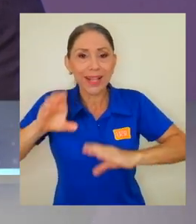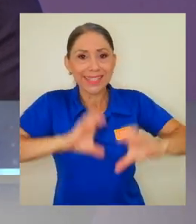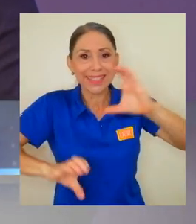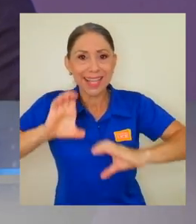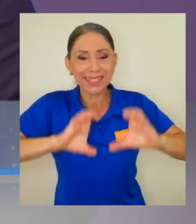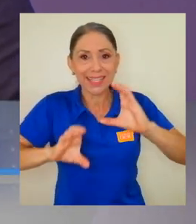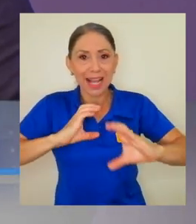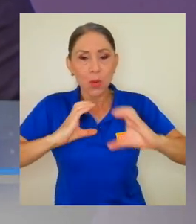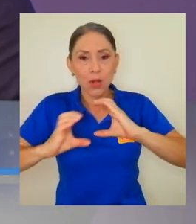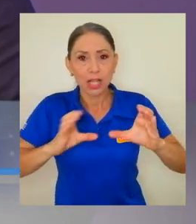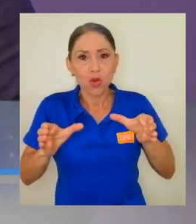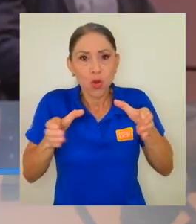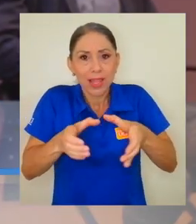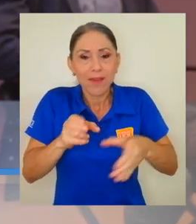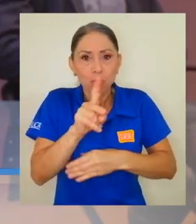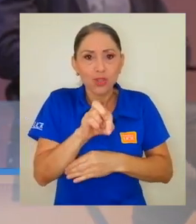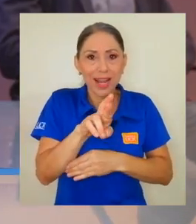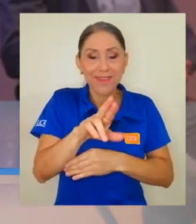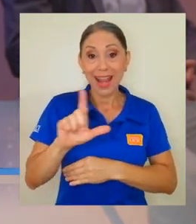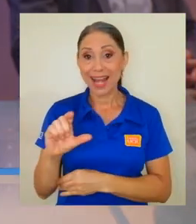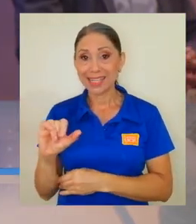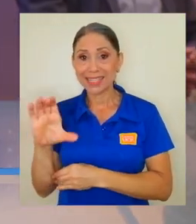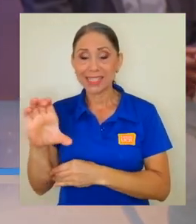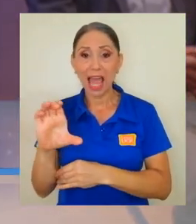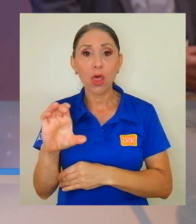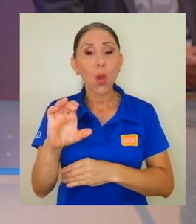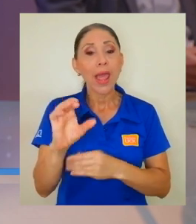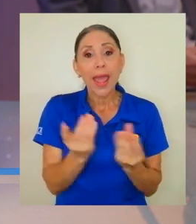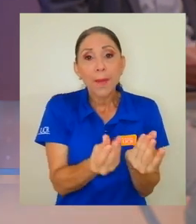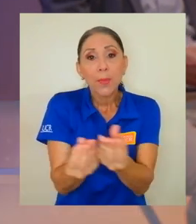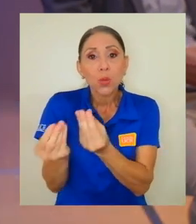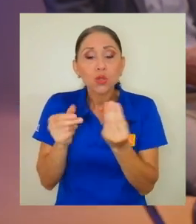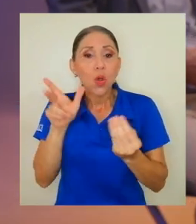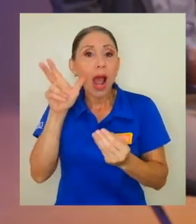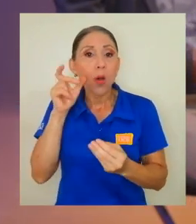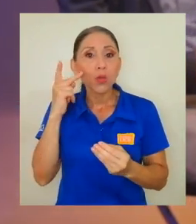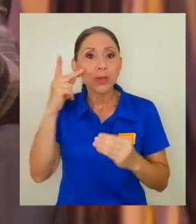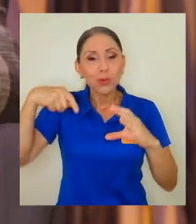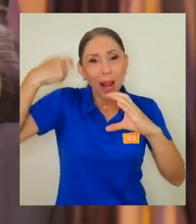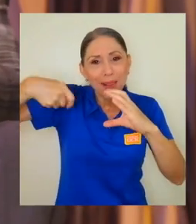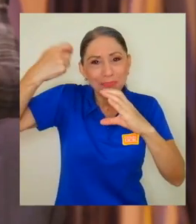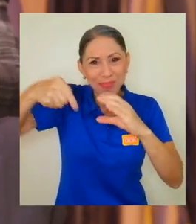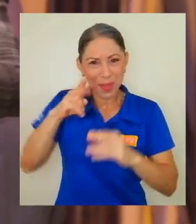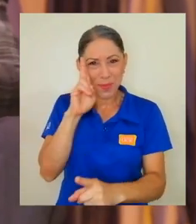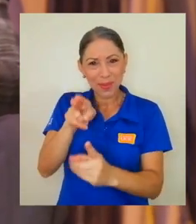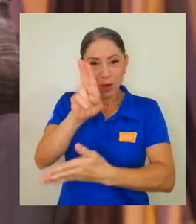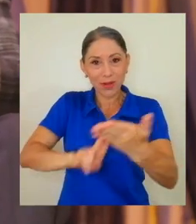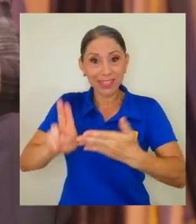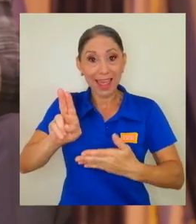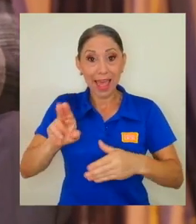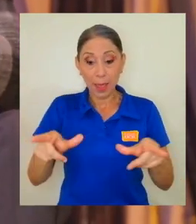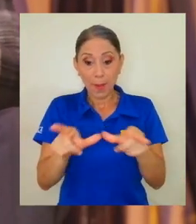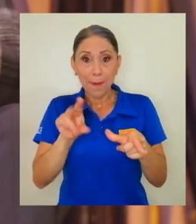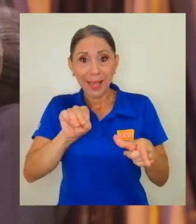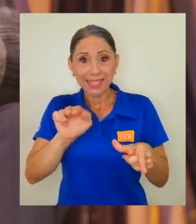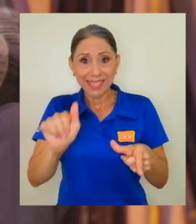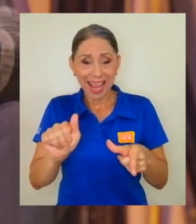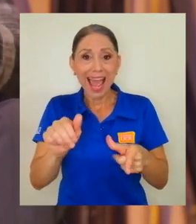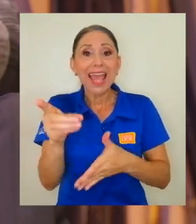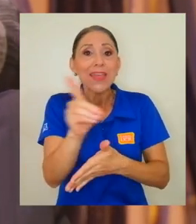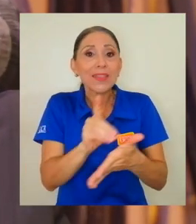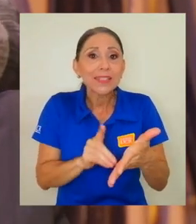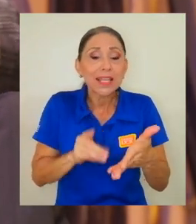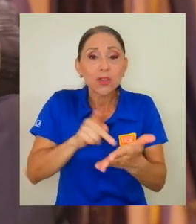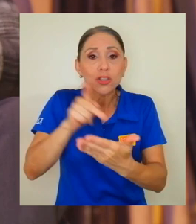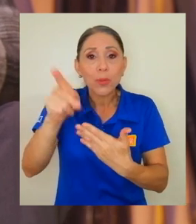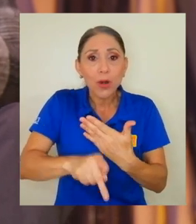comunicación colectiva de la UCR y licenciado en producción audiovisual de esta misma universidad tiene una maestría en realización y diseño de programas